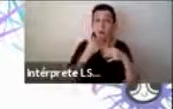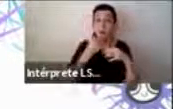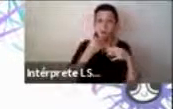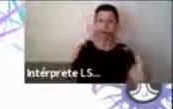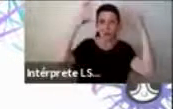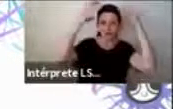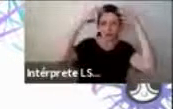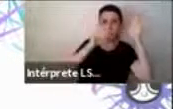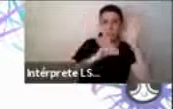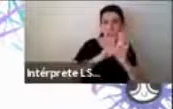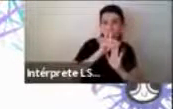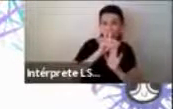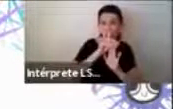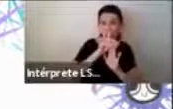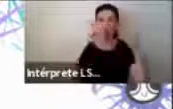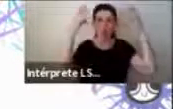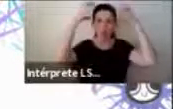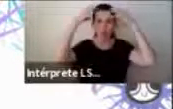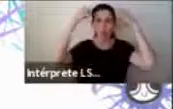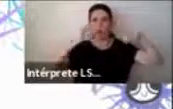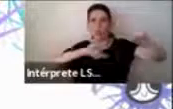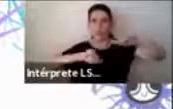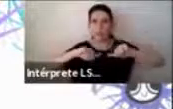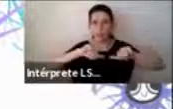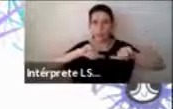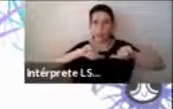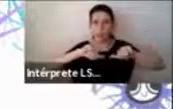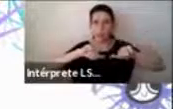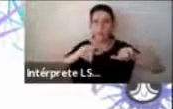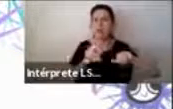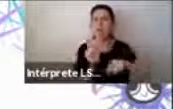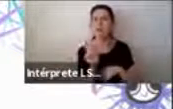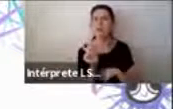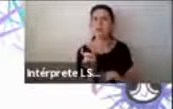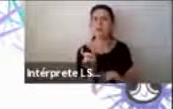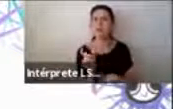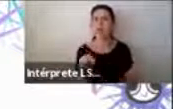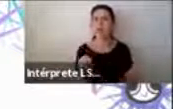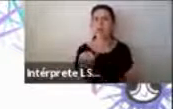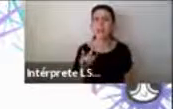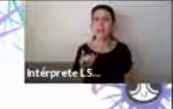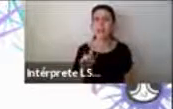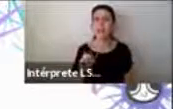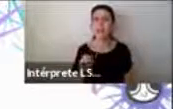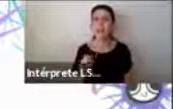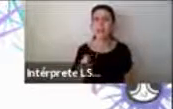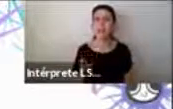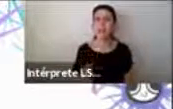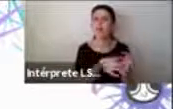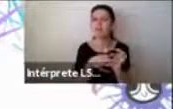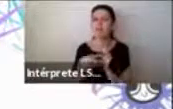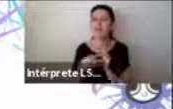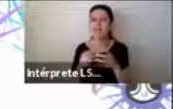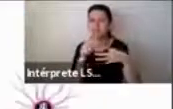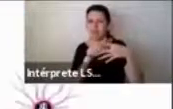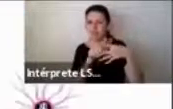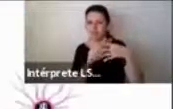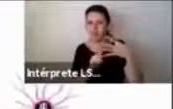neurociencias, hay muchas cosas que tienen que ver con lo neuro. Específicamente, cómo identificamos este problema,